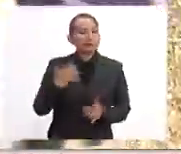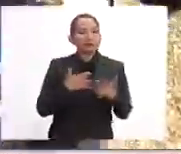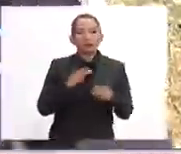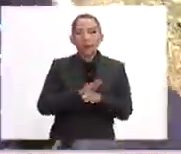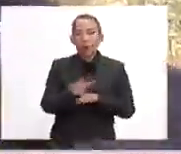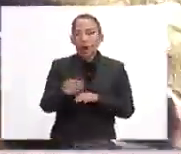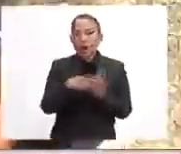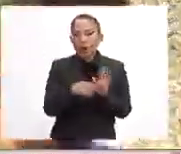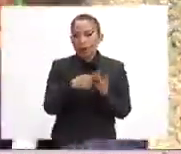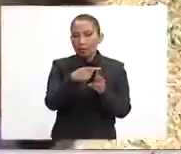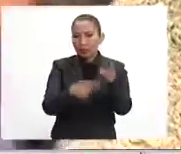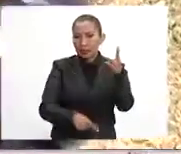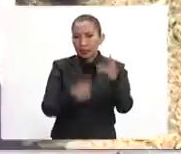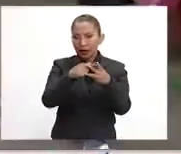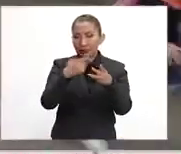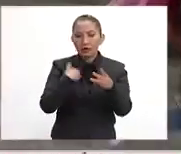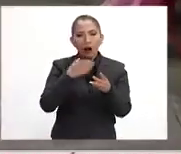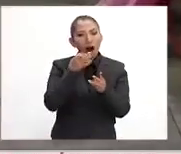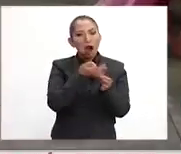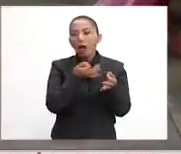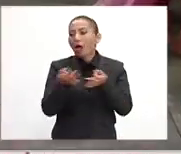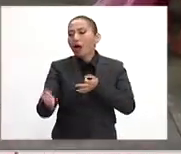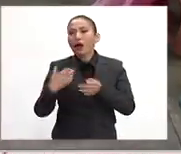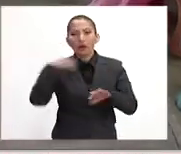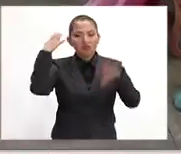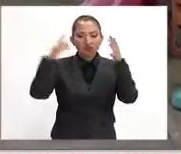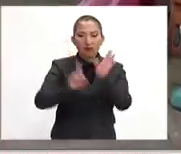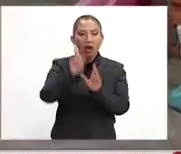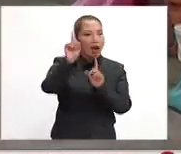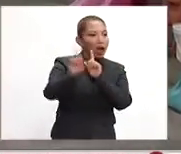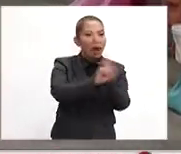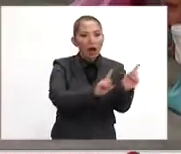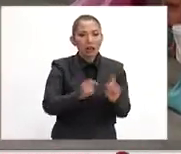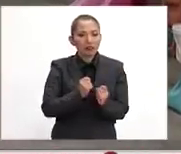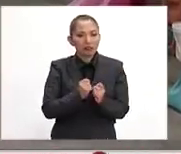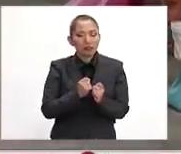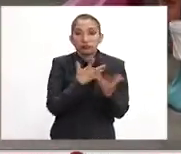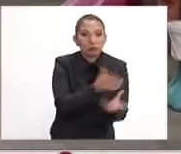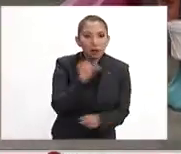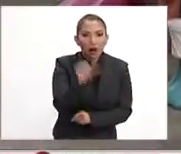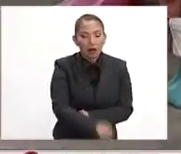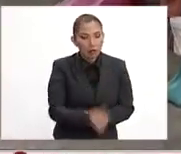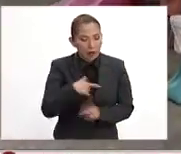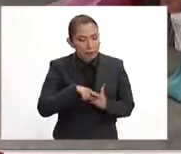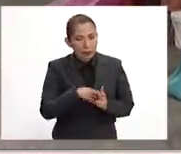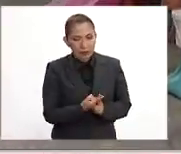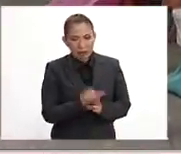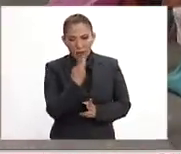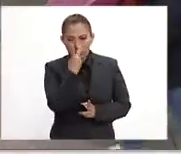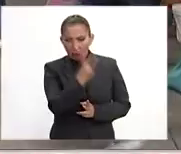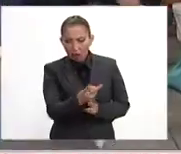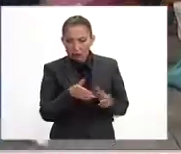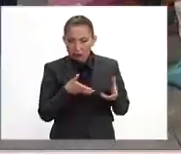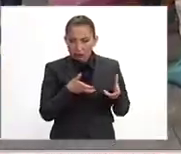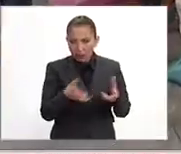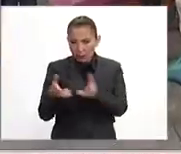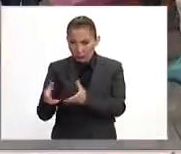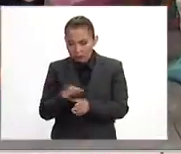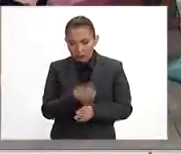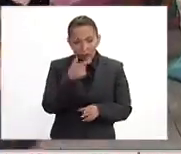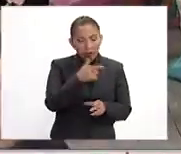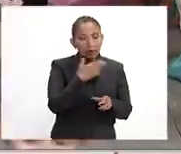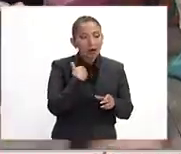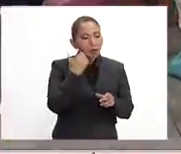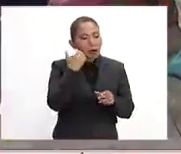principales, que son tres, que es la inatención, la hiperactividad y la impulsividad, se empiezan a ver en dos carriles, por así decir. La